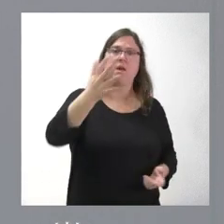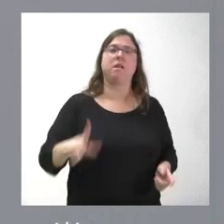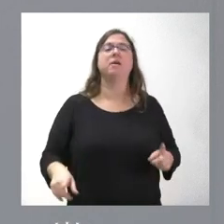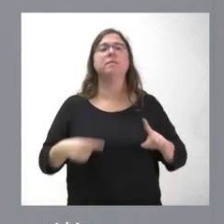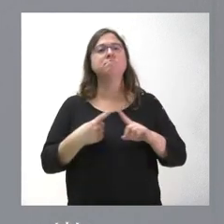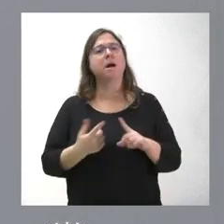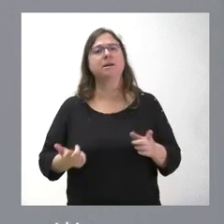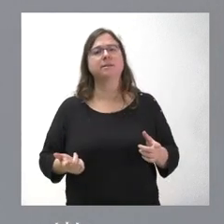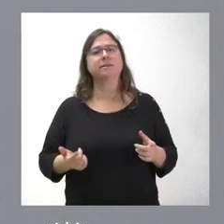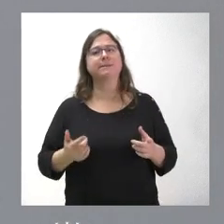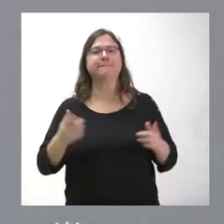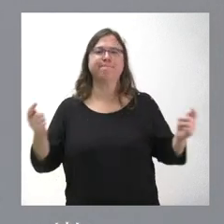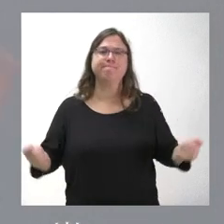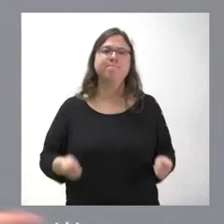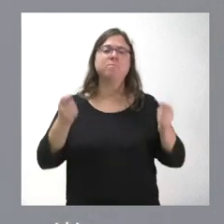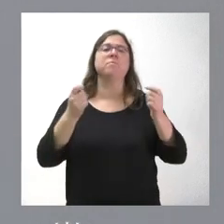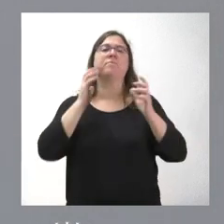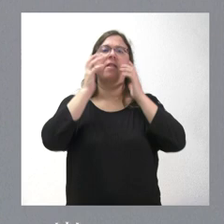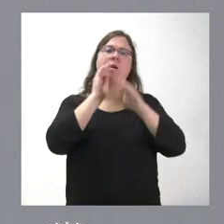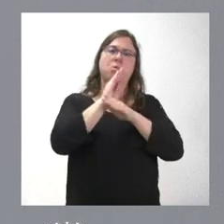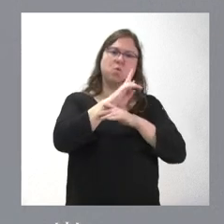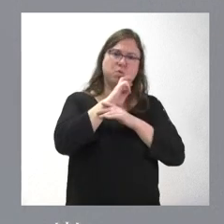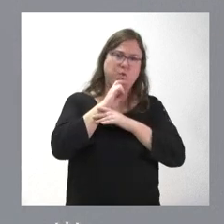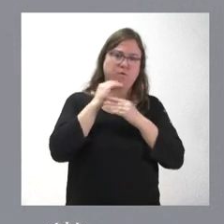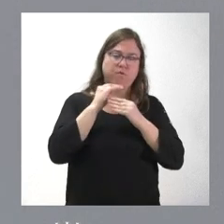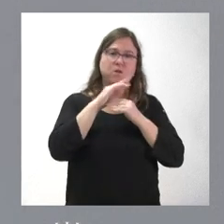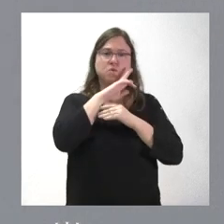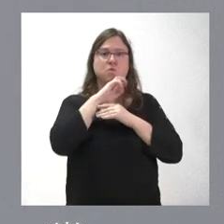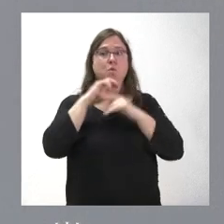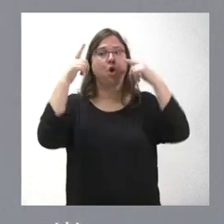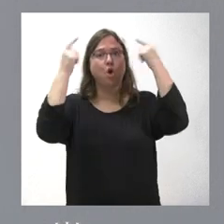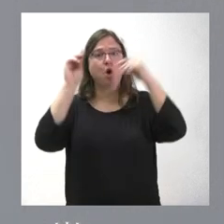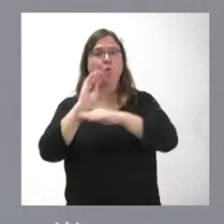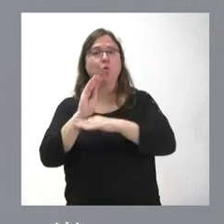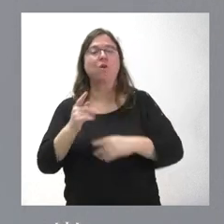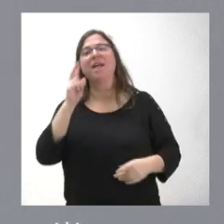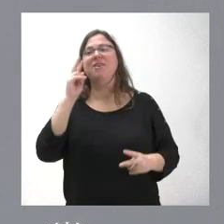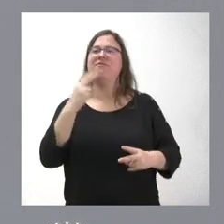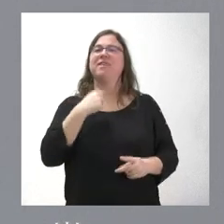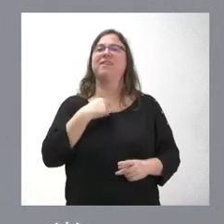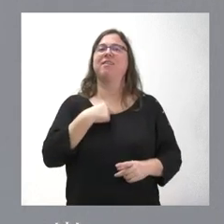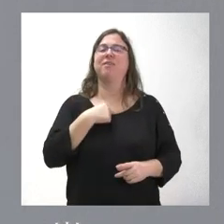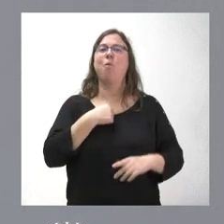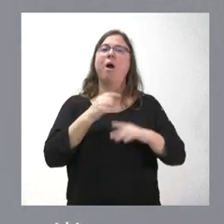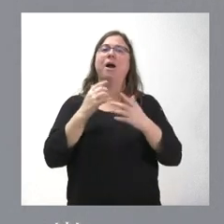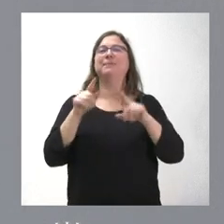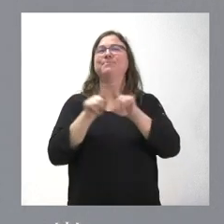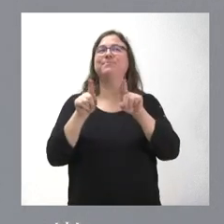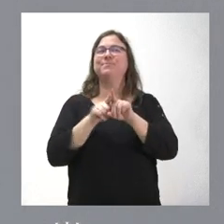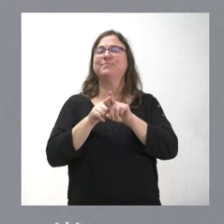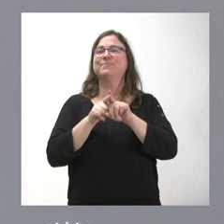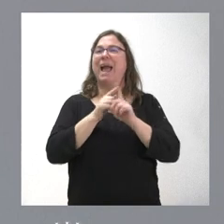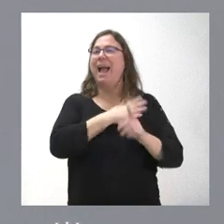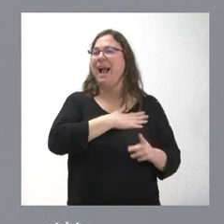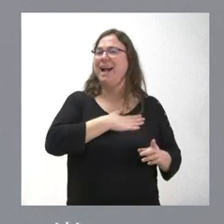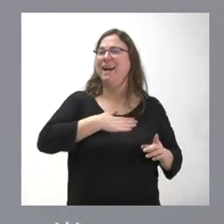favorecer la ganadería, lo hacemos también por preservar el lobo. No nos vean como administraciones que lo que estamos